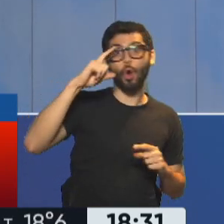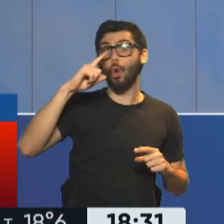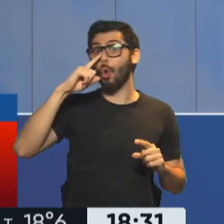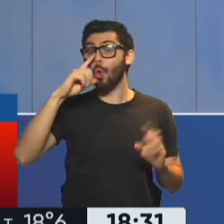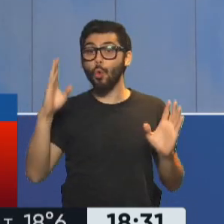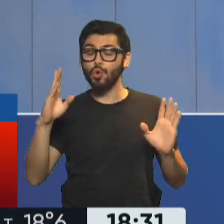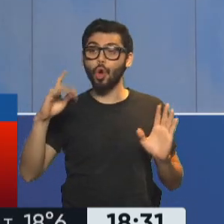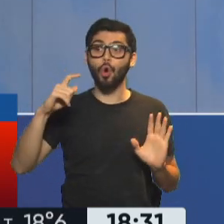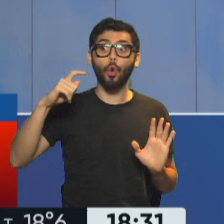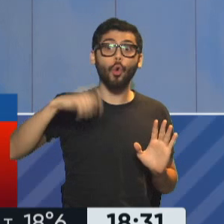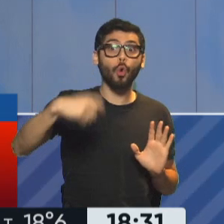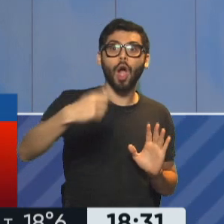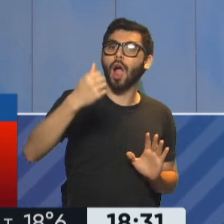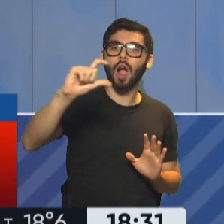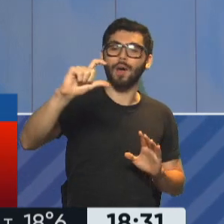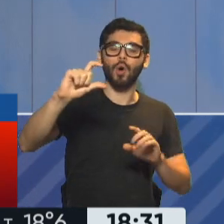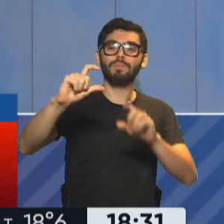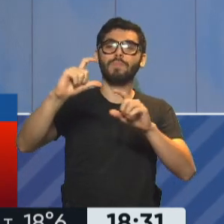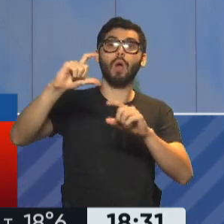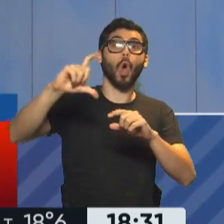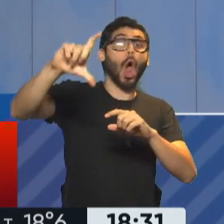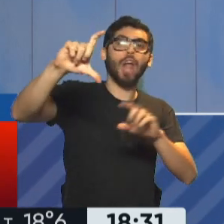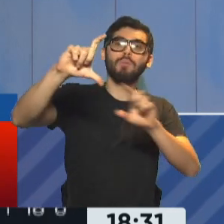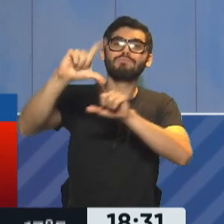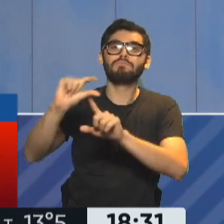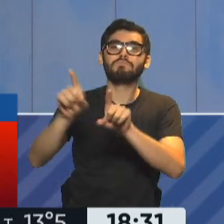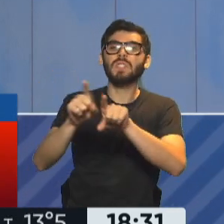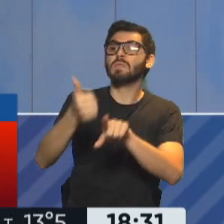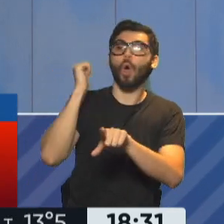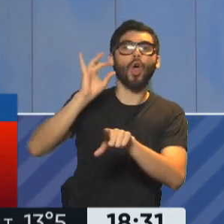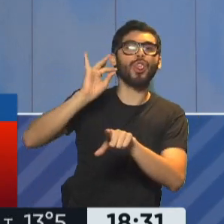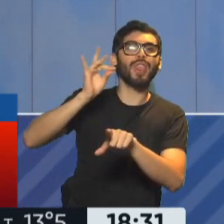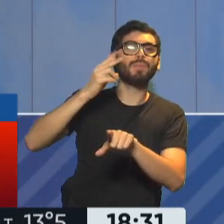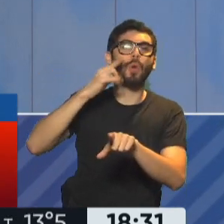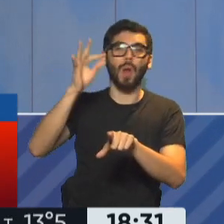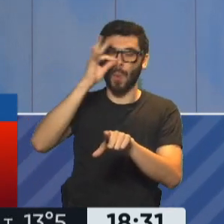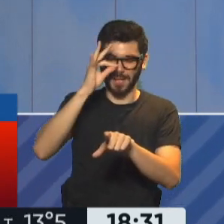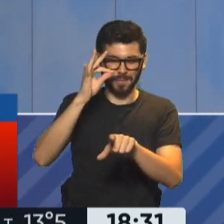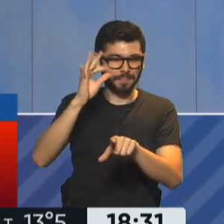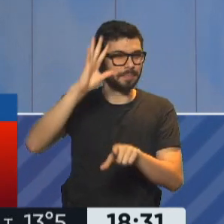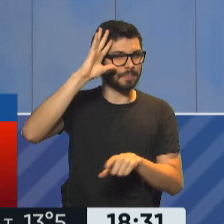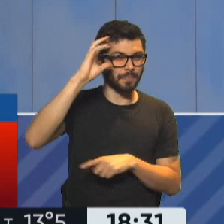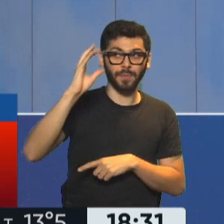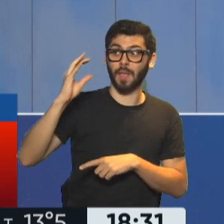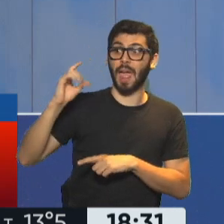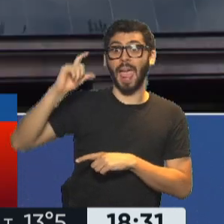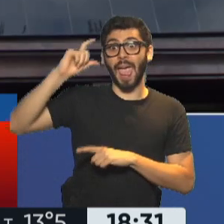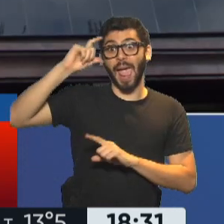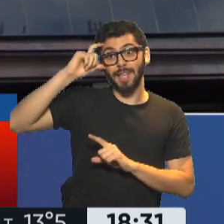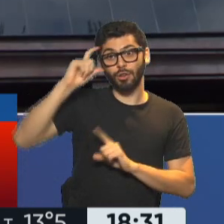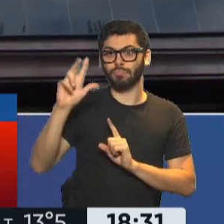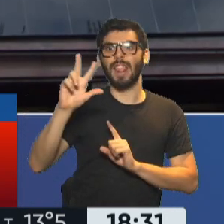a los valores de diciembre 2020. Esto es, esa actualización del 35% sobre